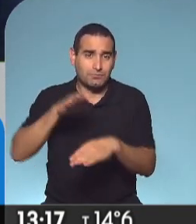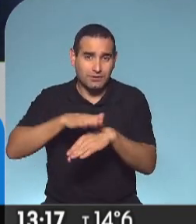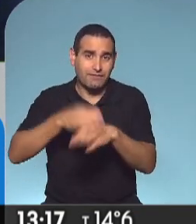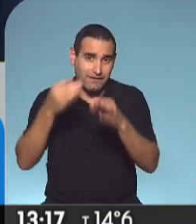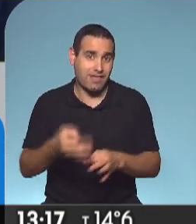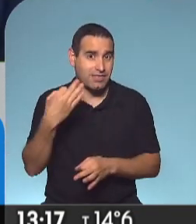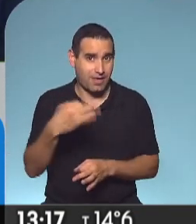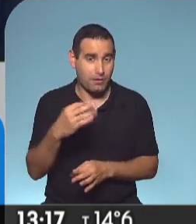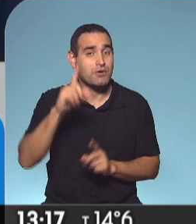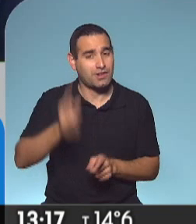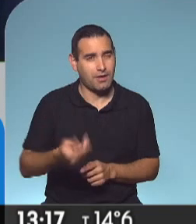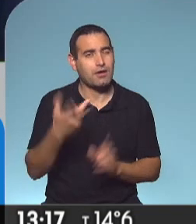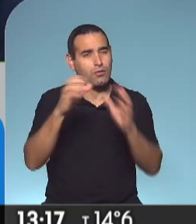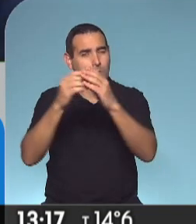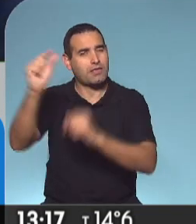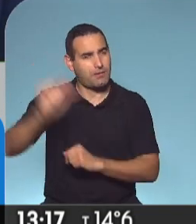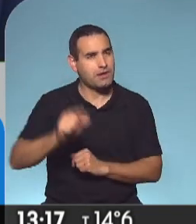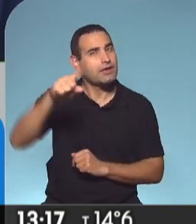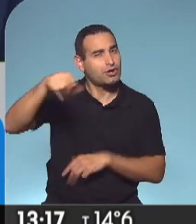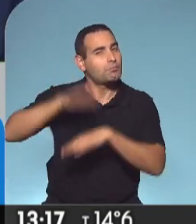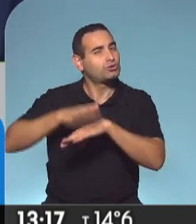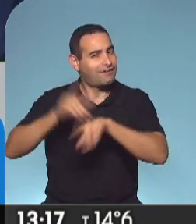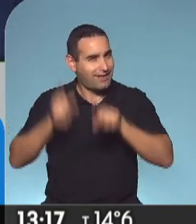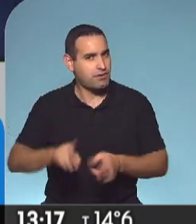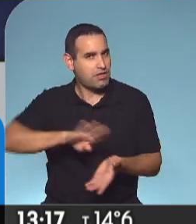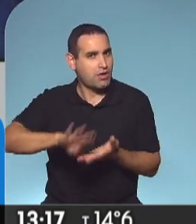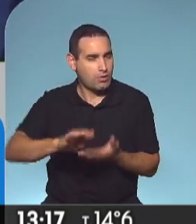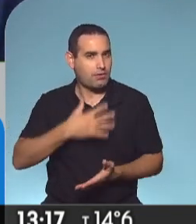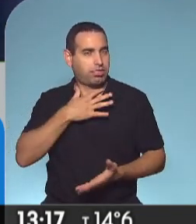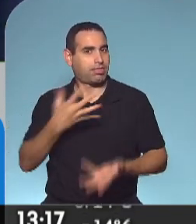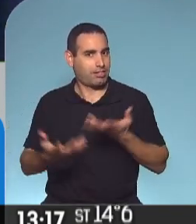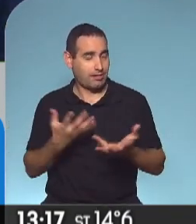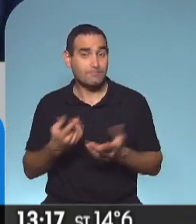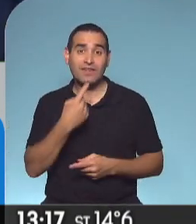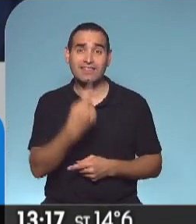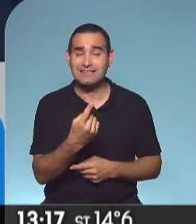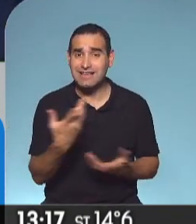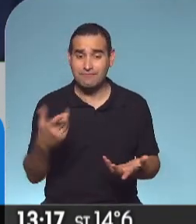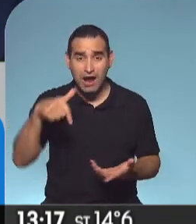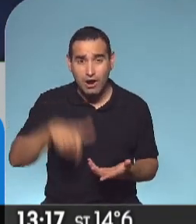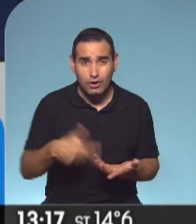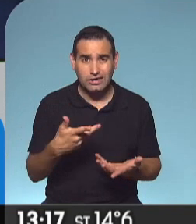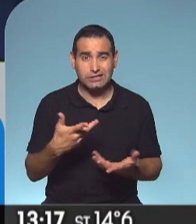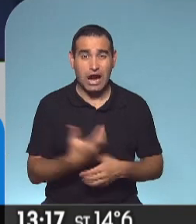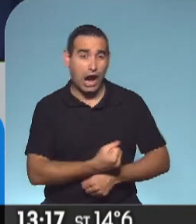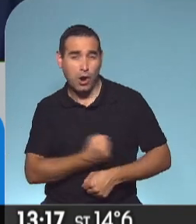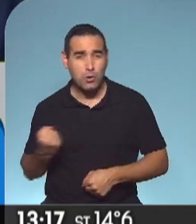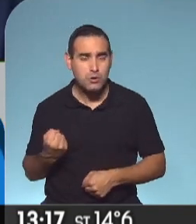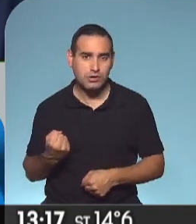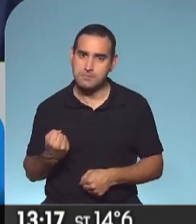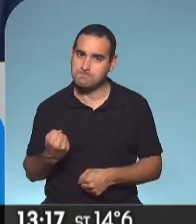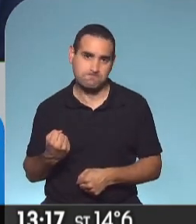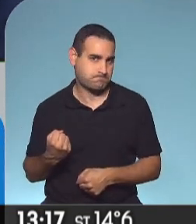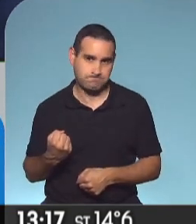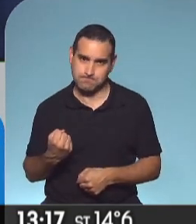repartiendo también culpas con respecto a esta situación, que no vamos a avanzar en un ajuste que signifique un impacto